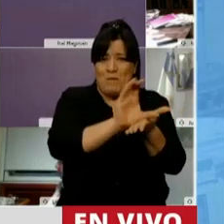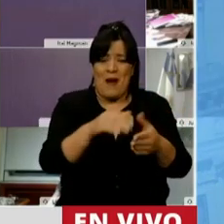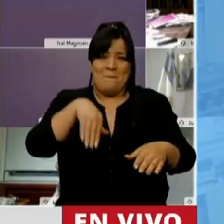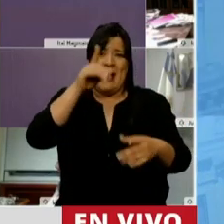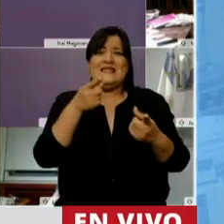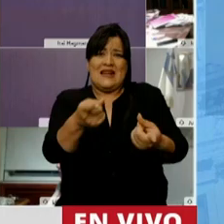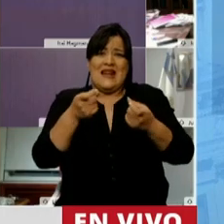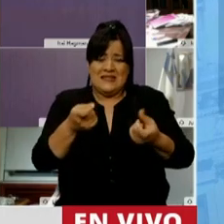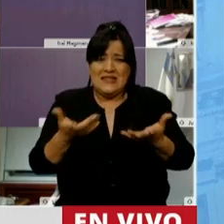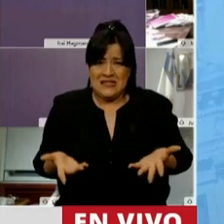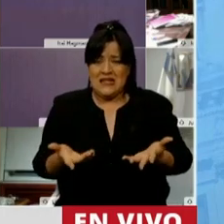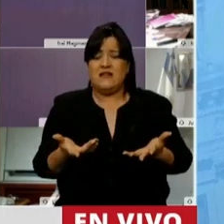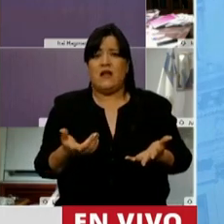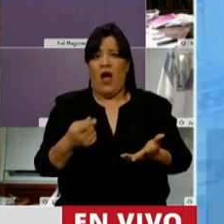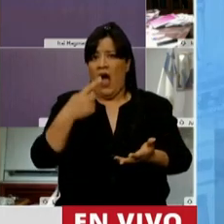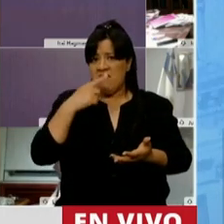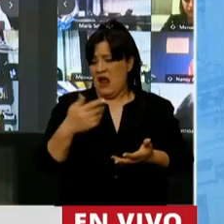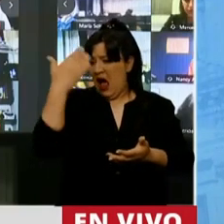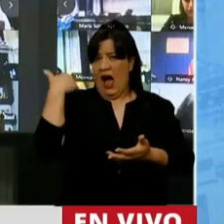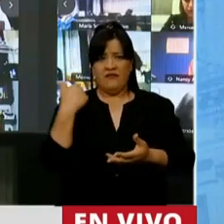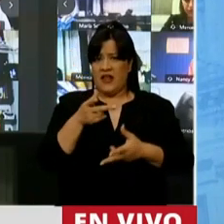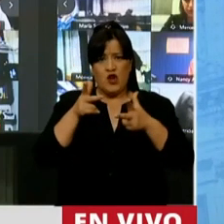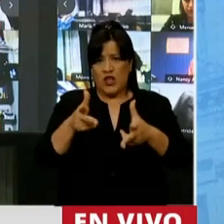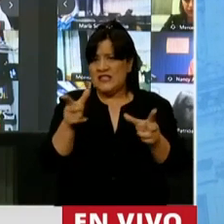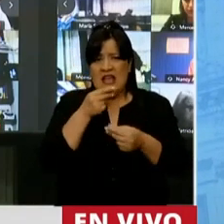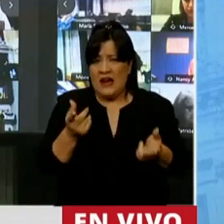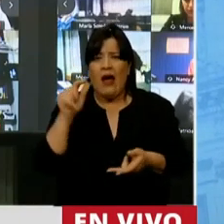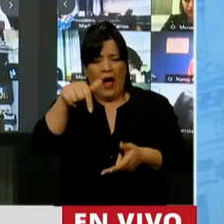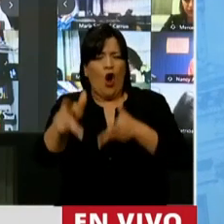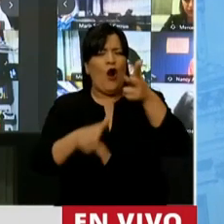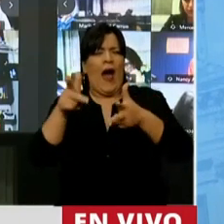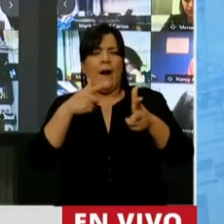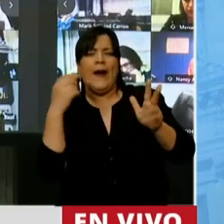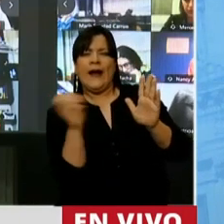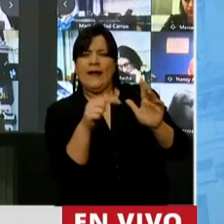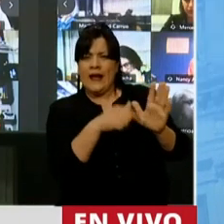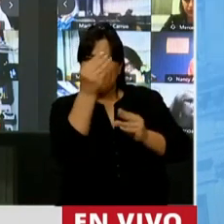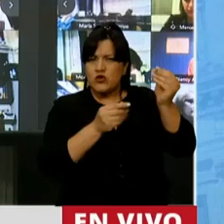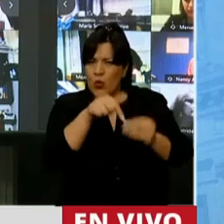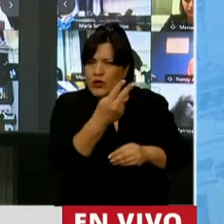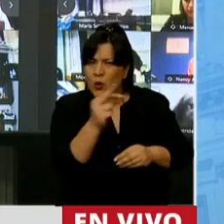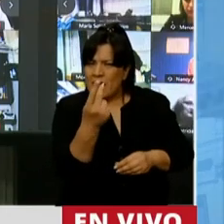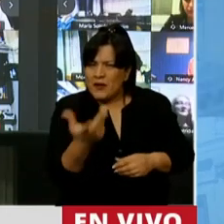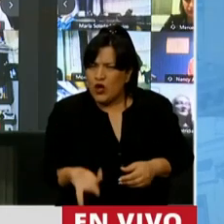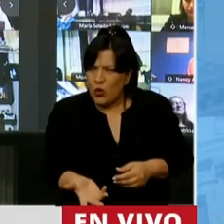necesitaba, nada, decían, señor Presidente. Son los mismos, señor Presidente,